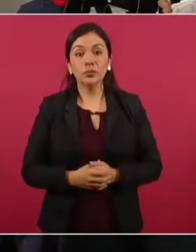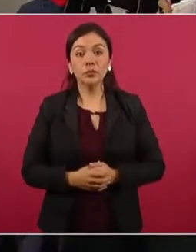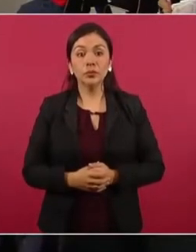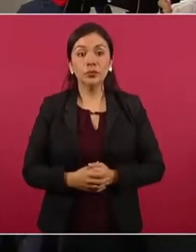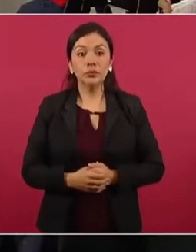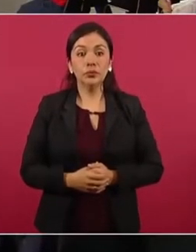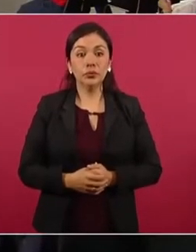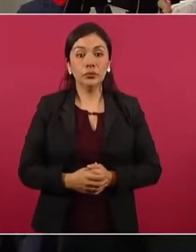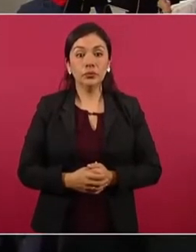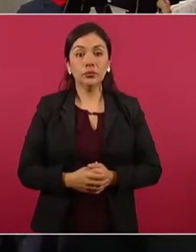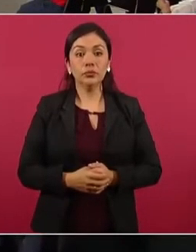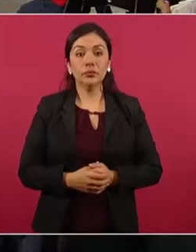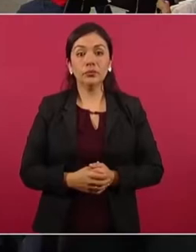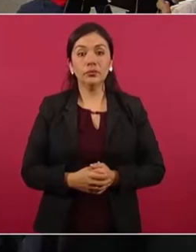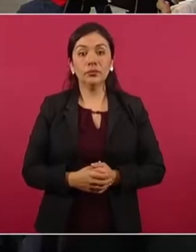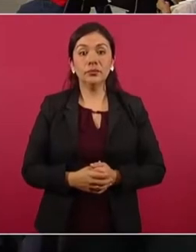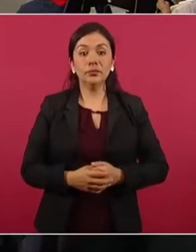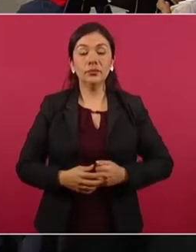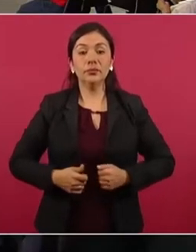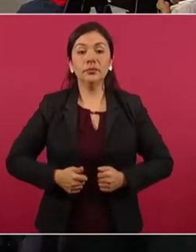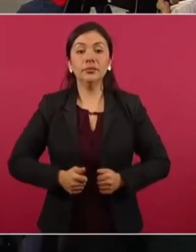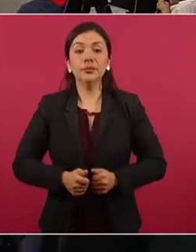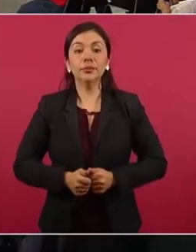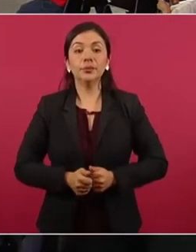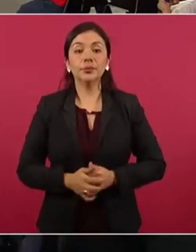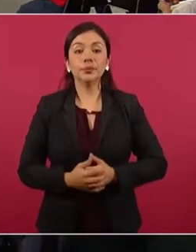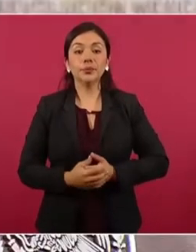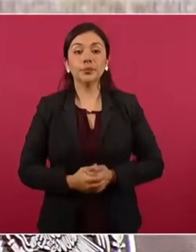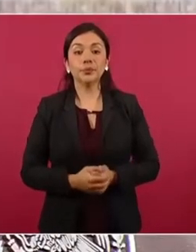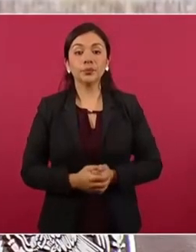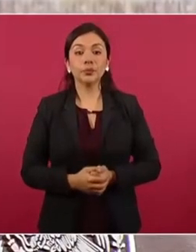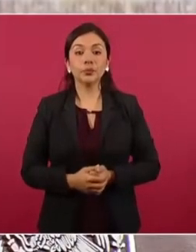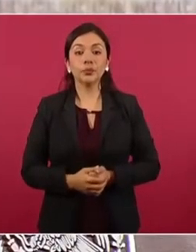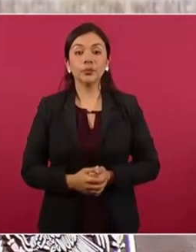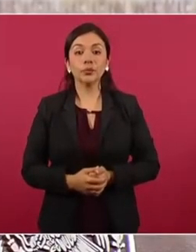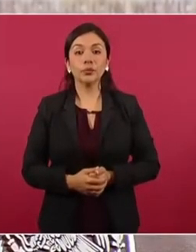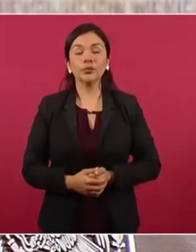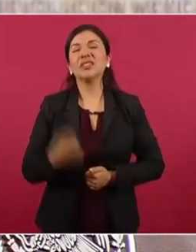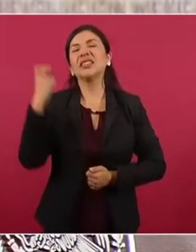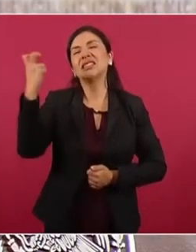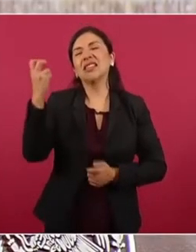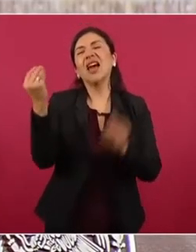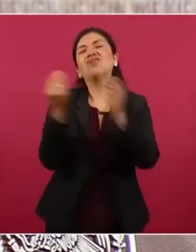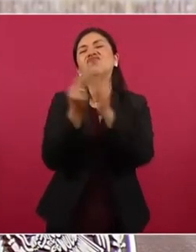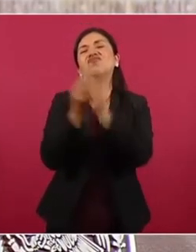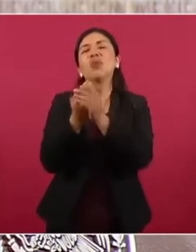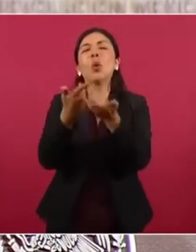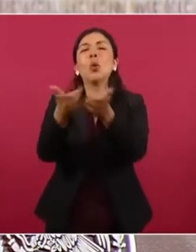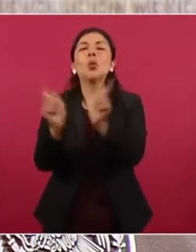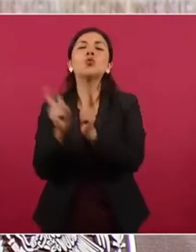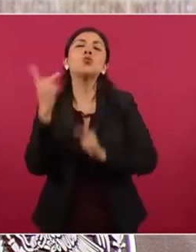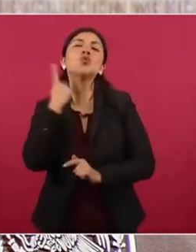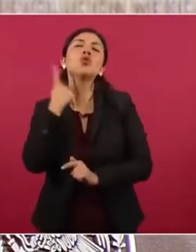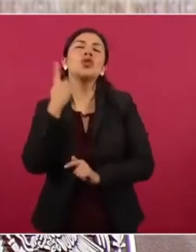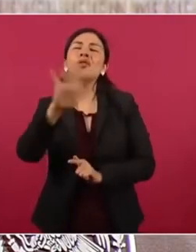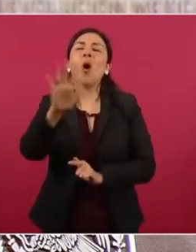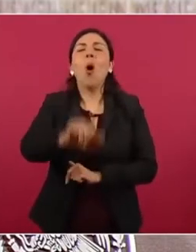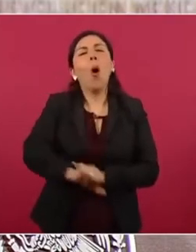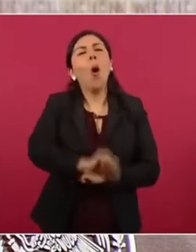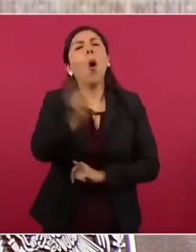porque esa sí es muy partidista. No, la otra tiene que ver más,